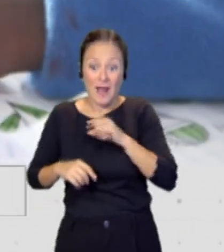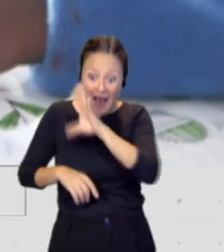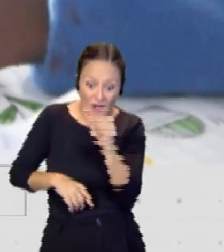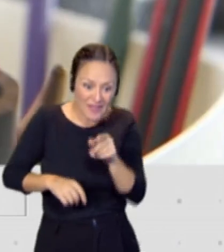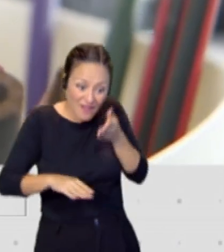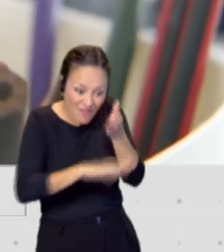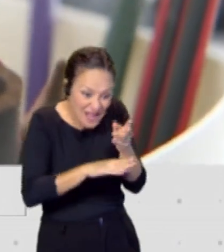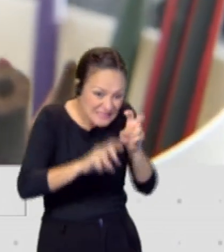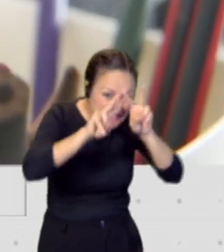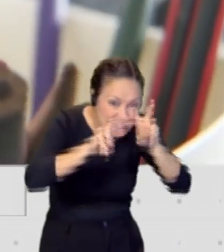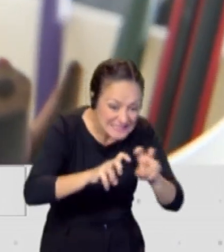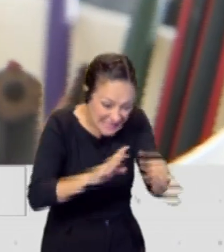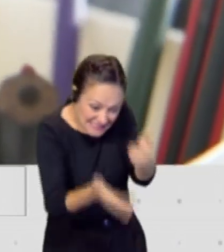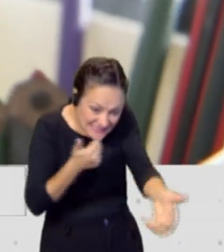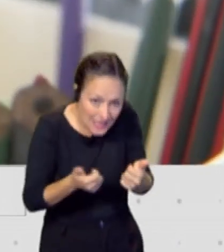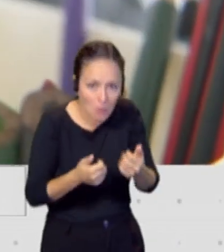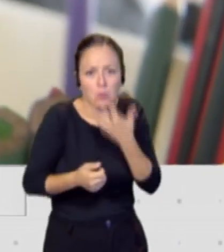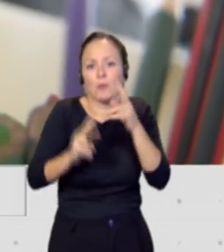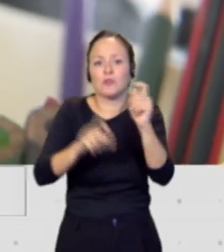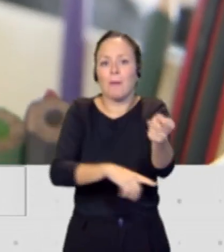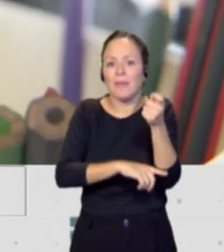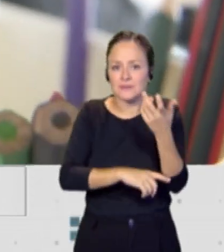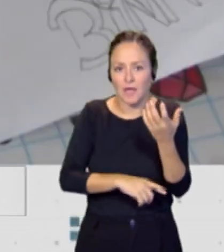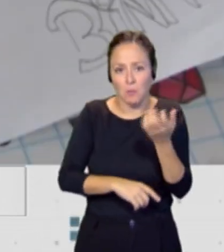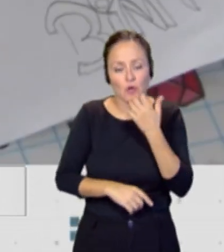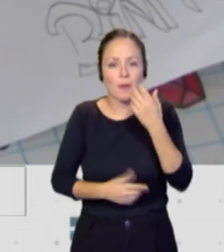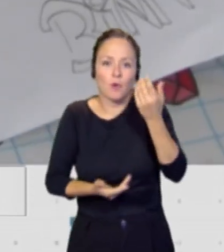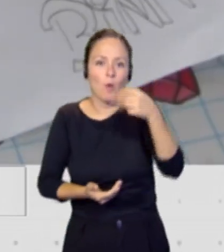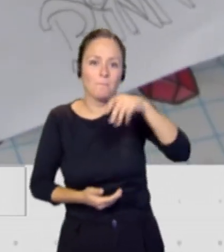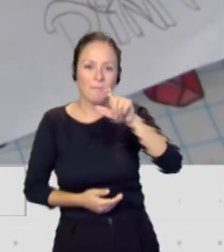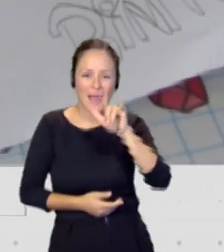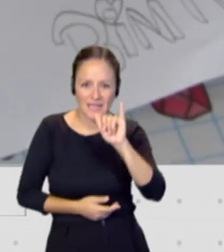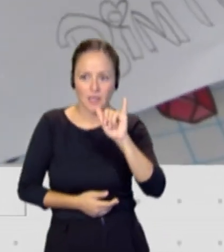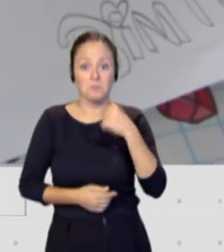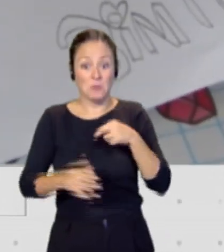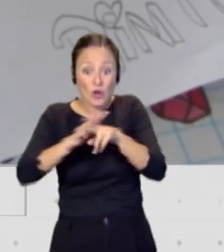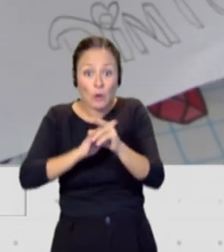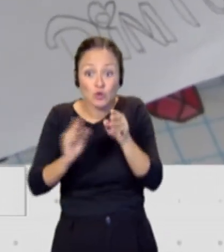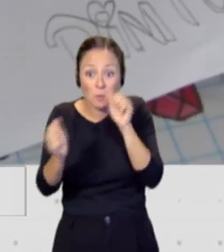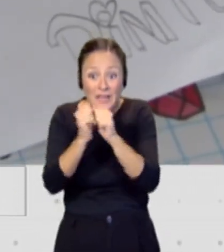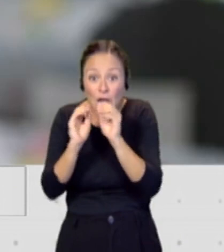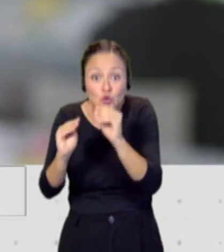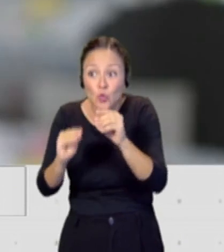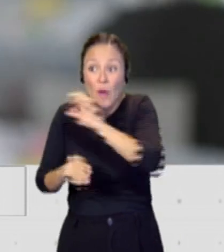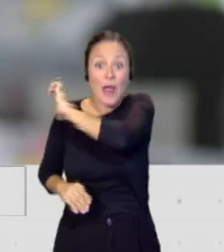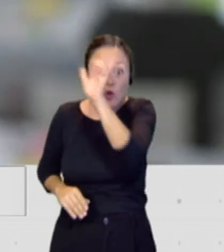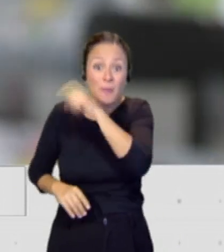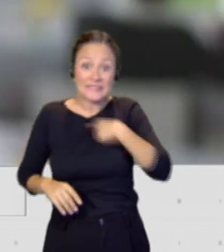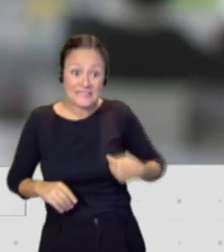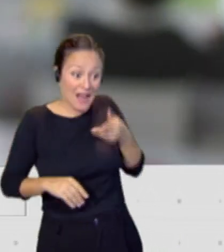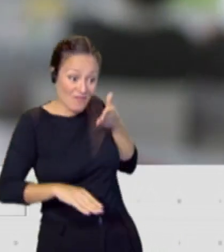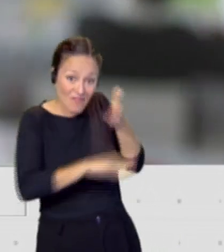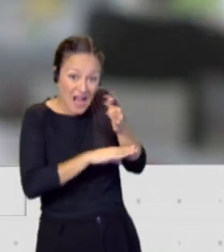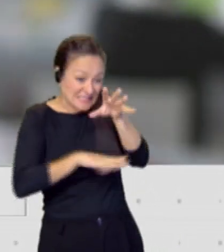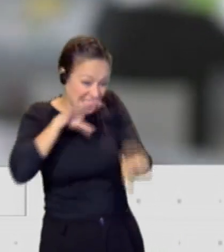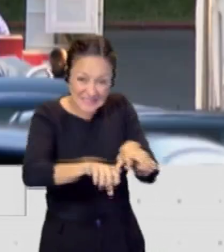la pesca. Lo estamos viendo en Mali, también con los recursos minerales. Entonces, no se puede afrontar,